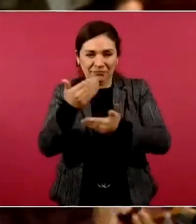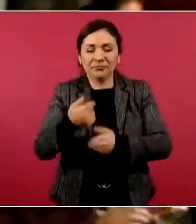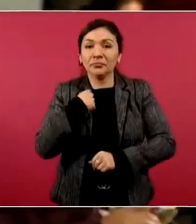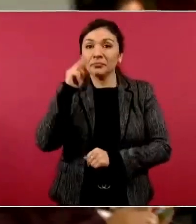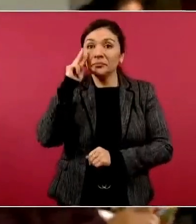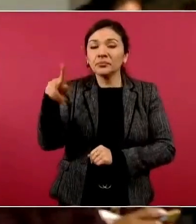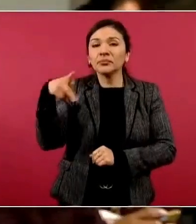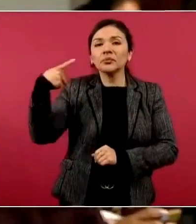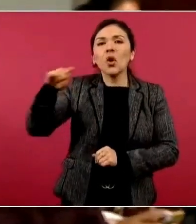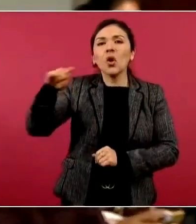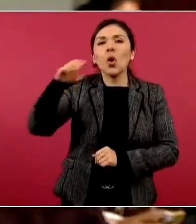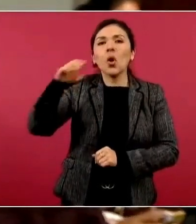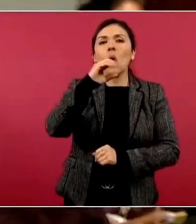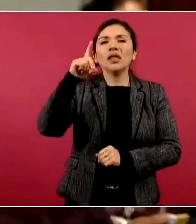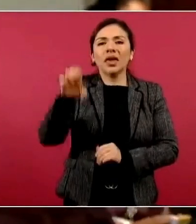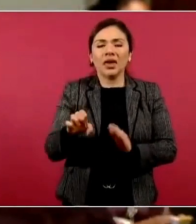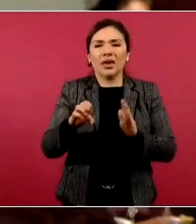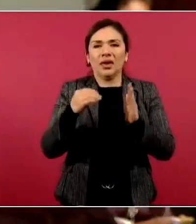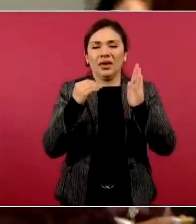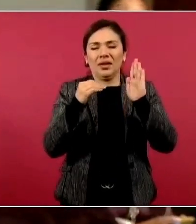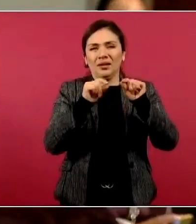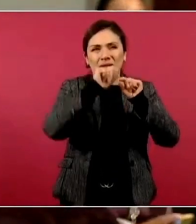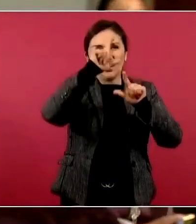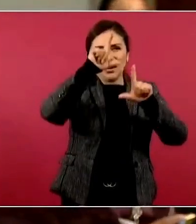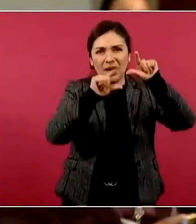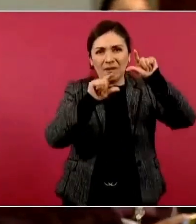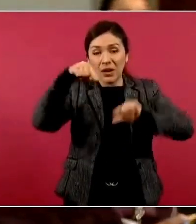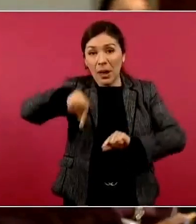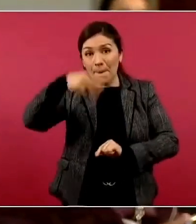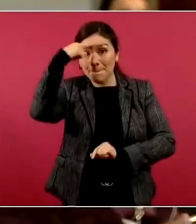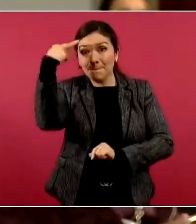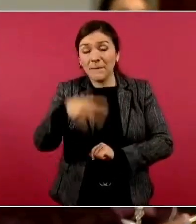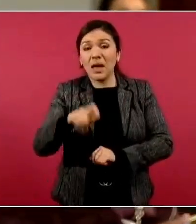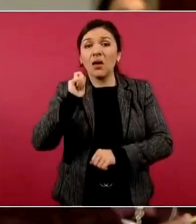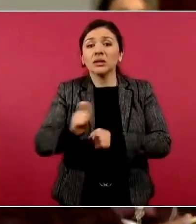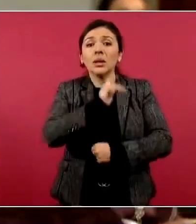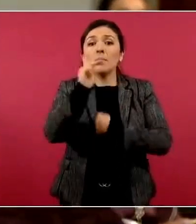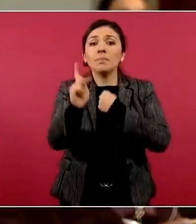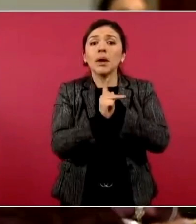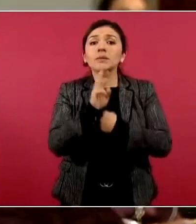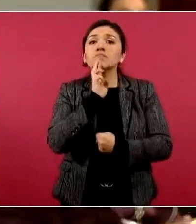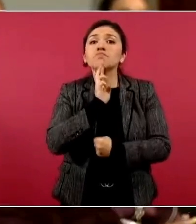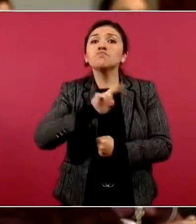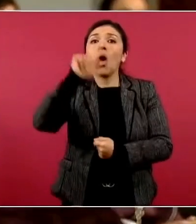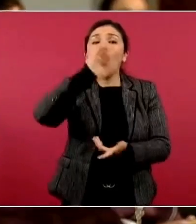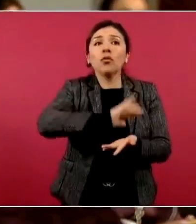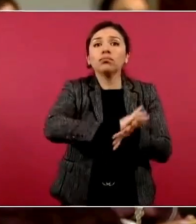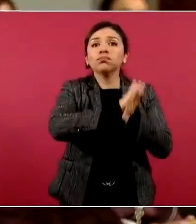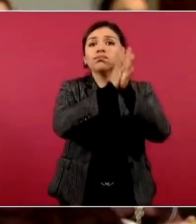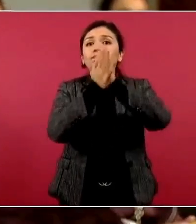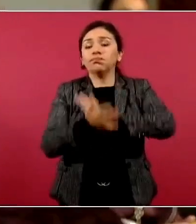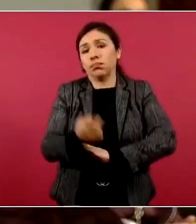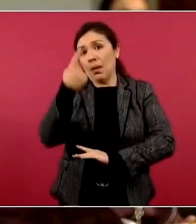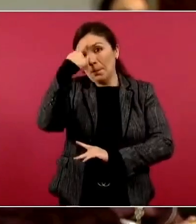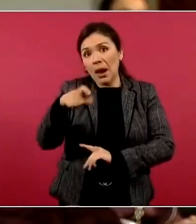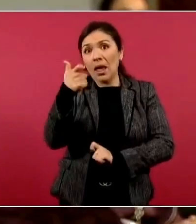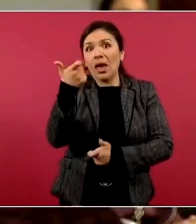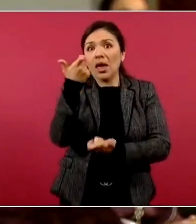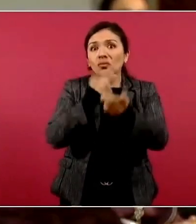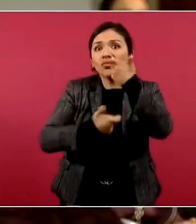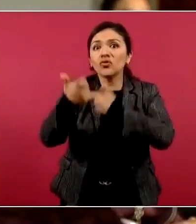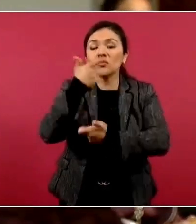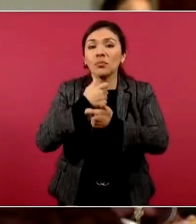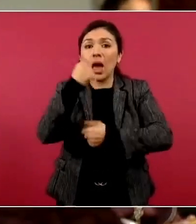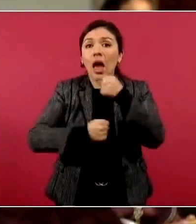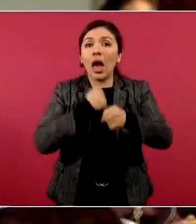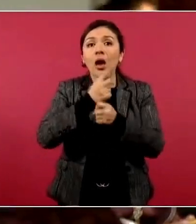de la OCDE, en donde México está clasificado como uno de los países con mejor evolución de su economía durante